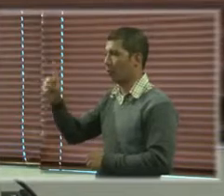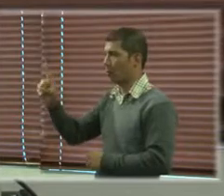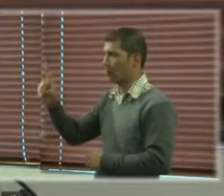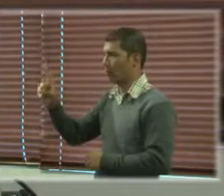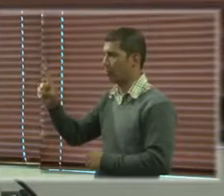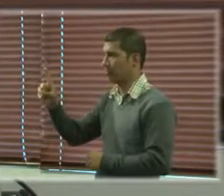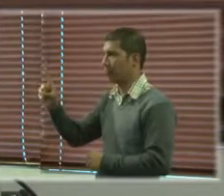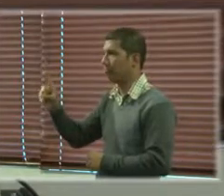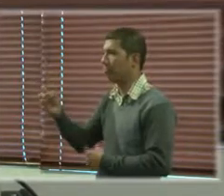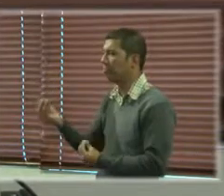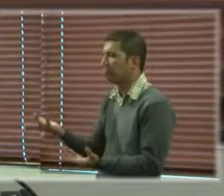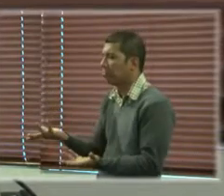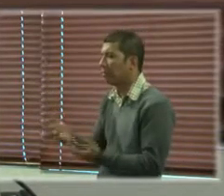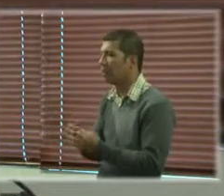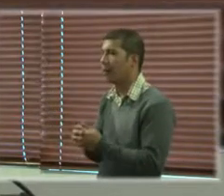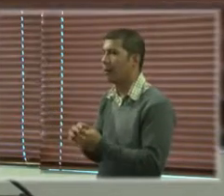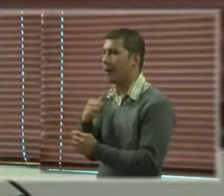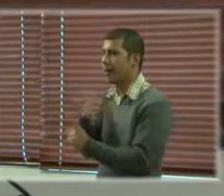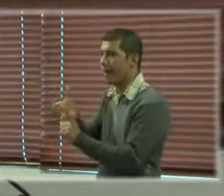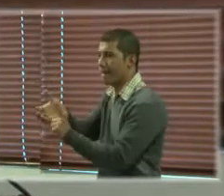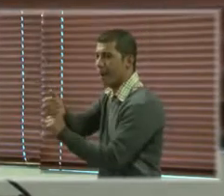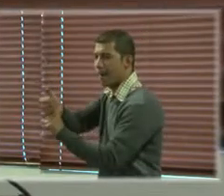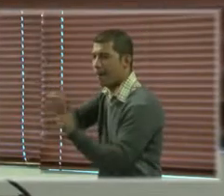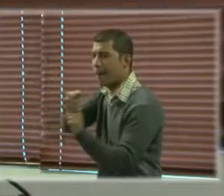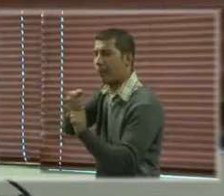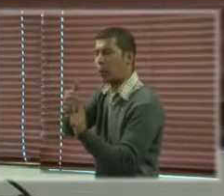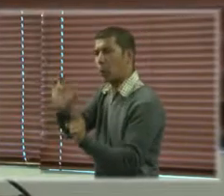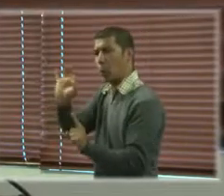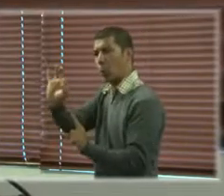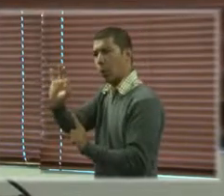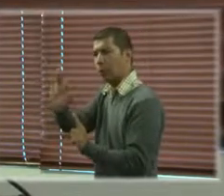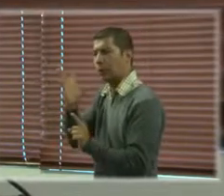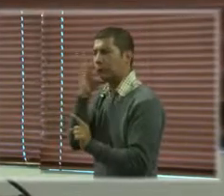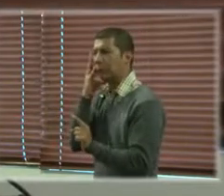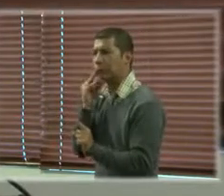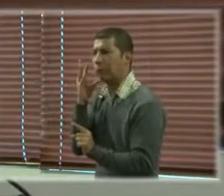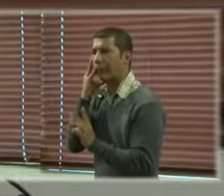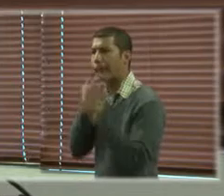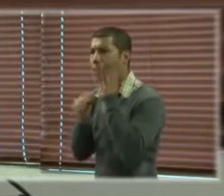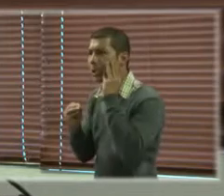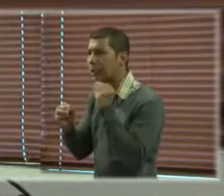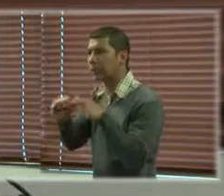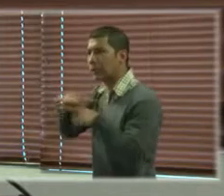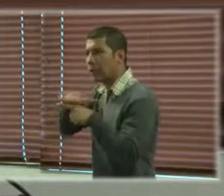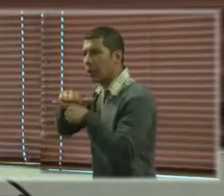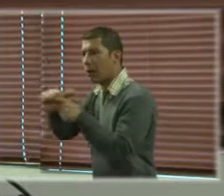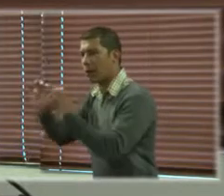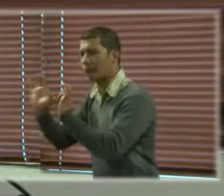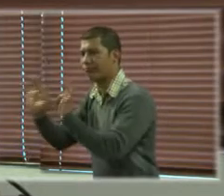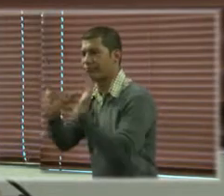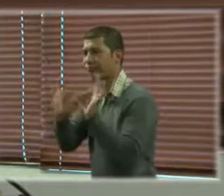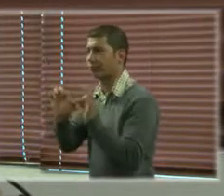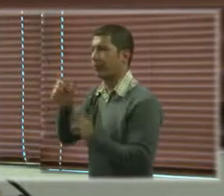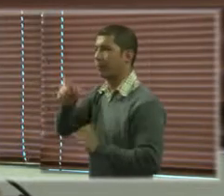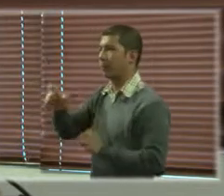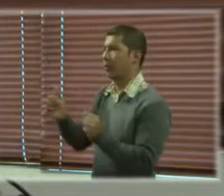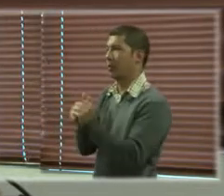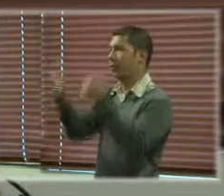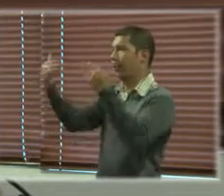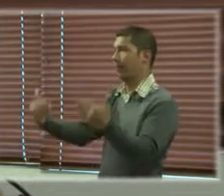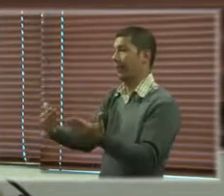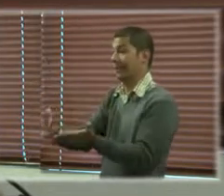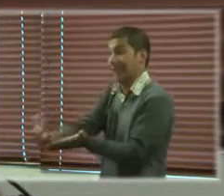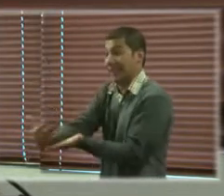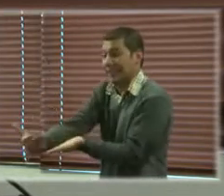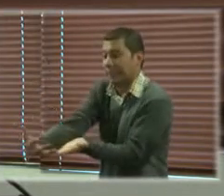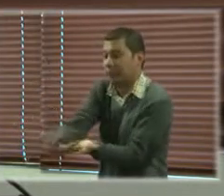identificar y documentar buenas prácticas en algún tema relacionado con los derechos de las personas con discapacidad